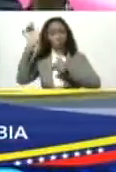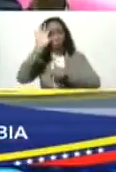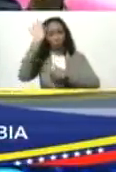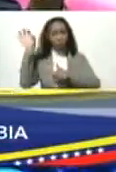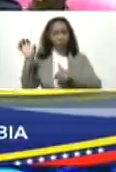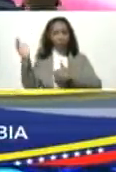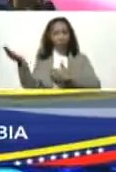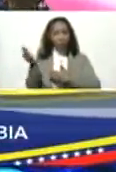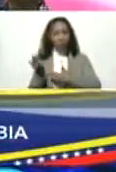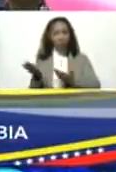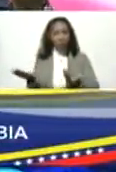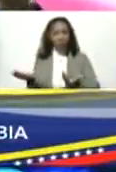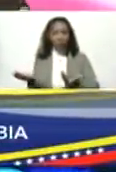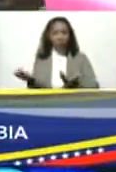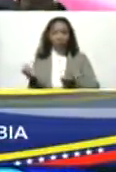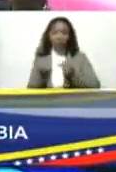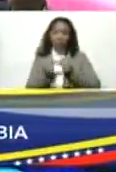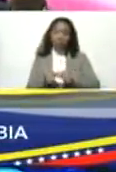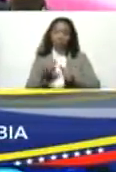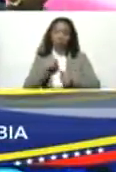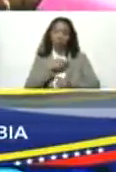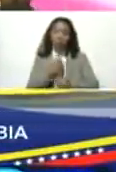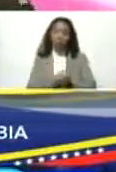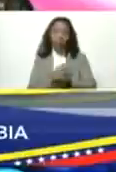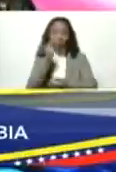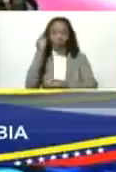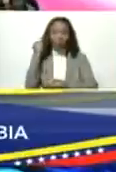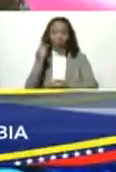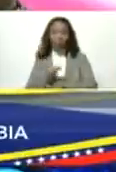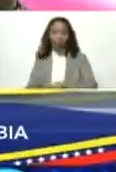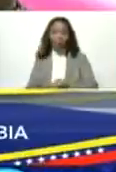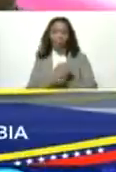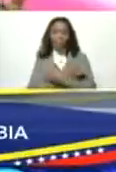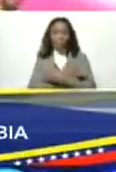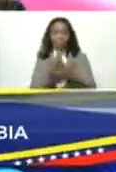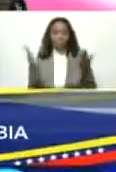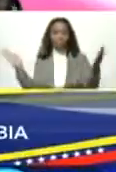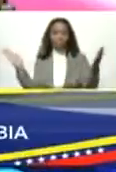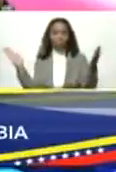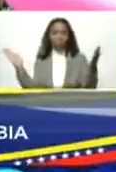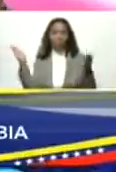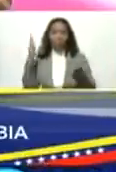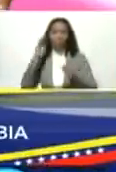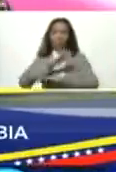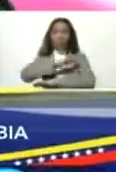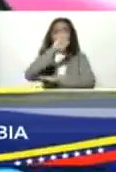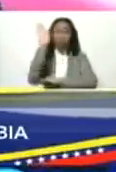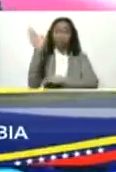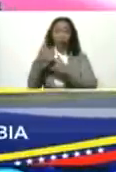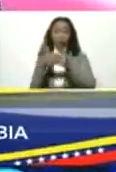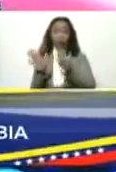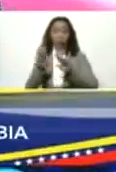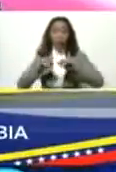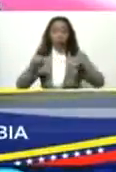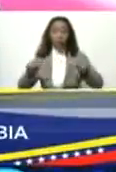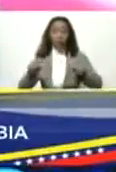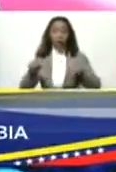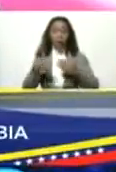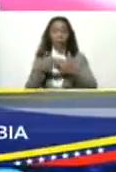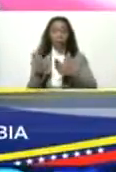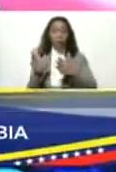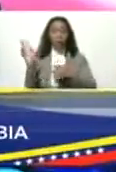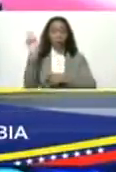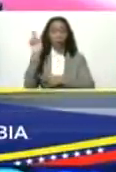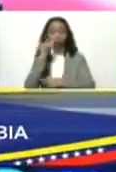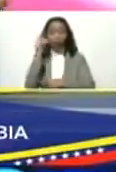bueno que no queda para nuestros hermanos y hermanas brazos abiertos cielos abiertos tierras abiertas para